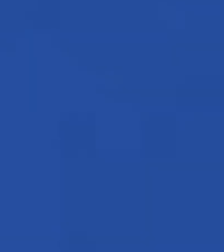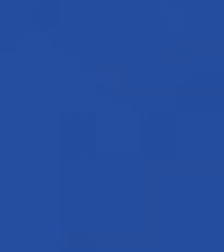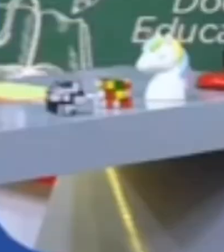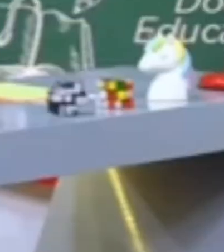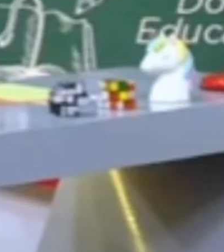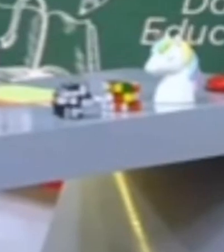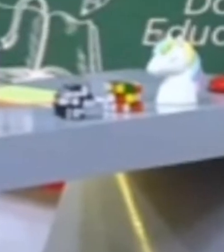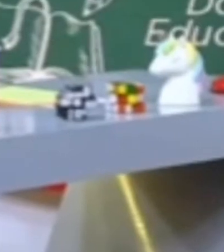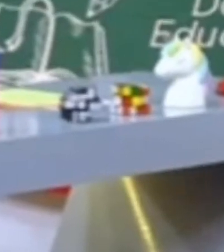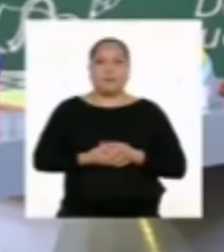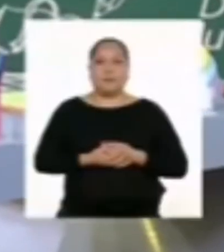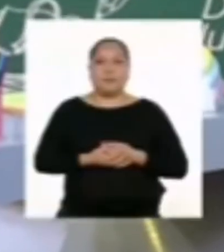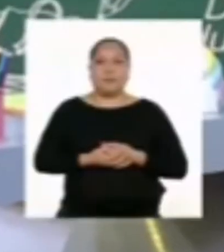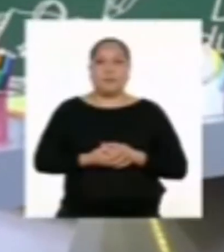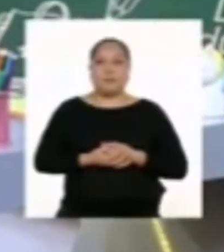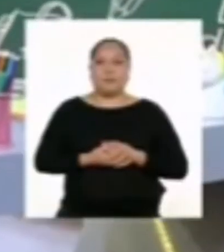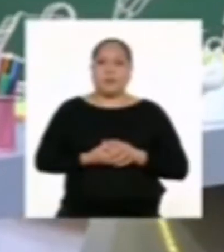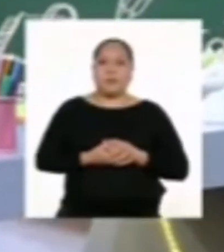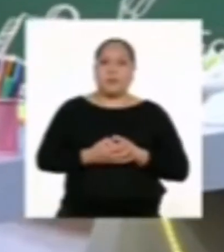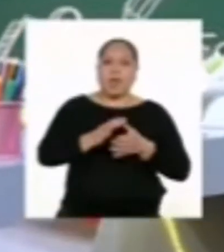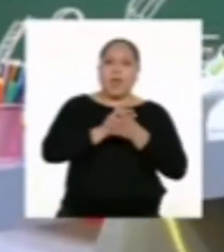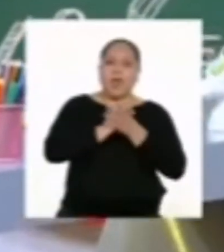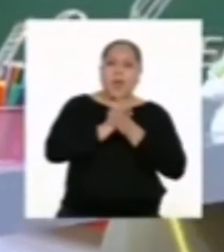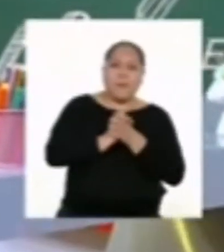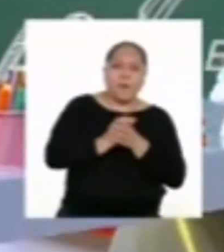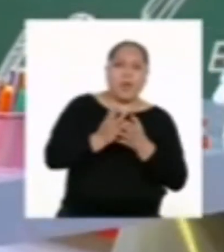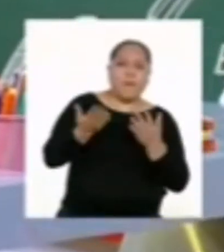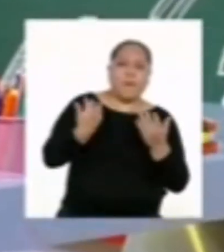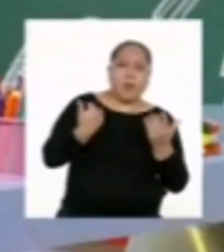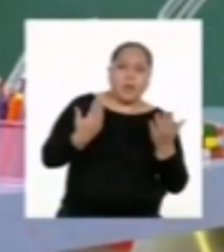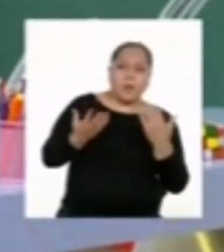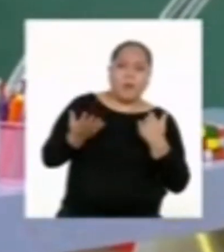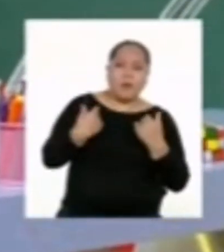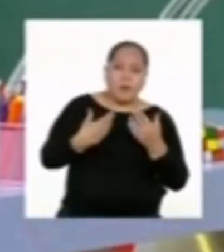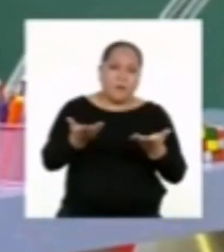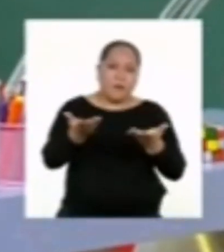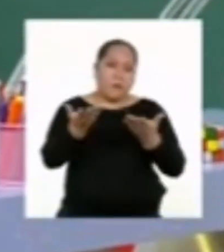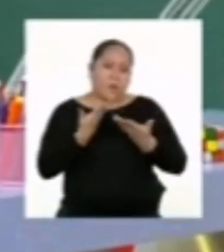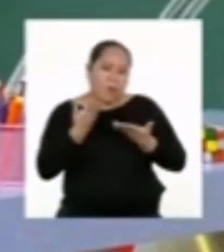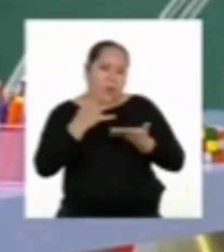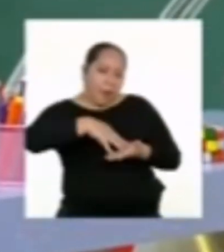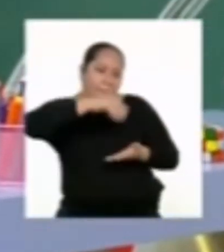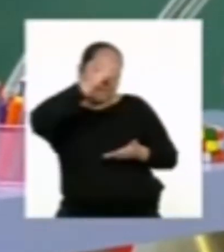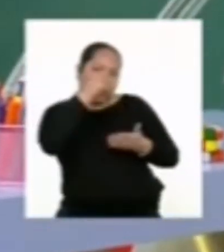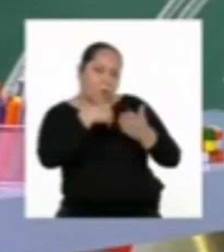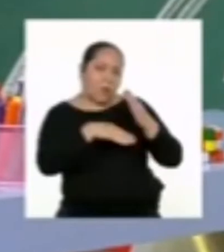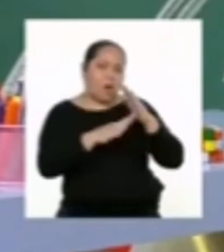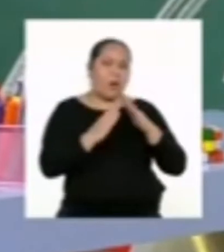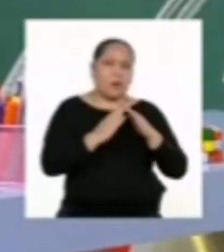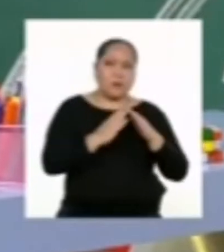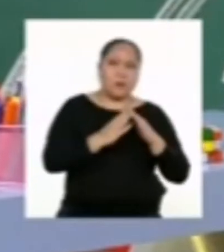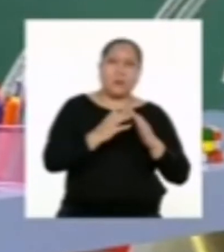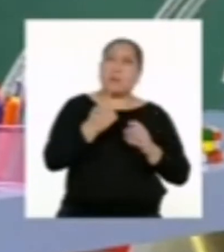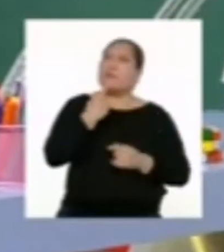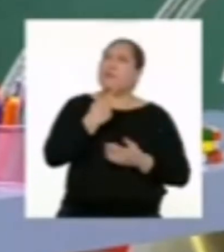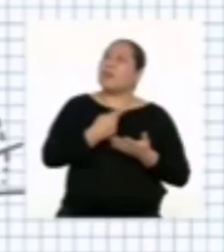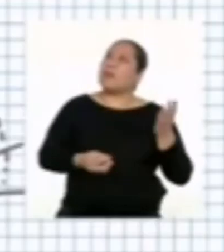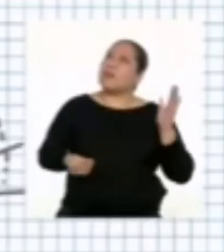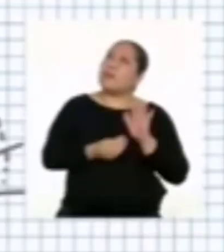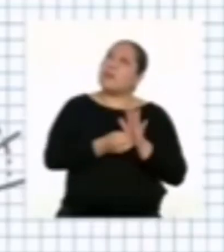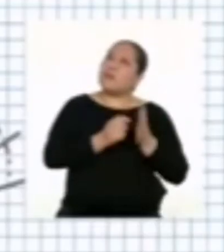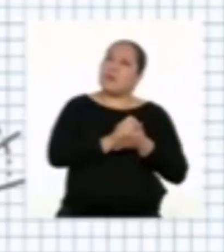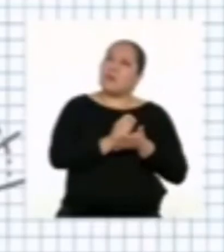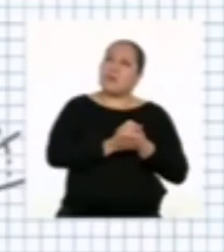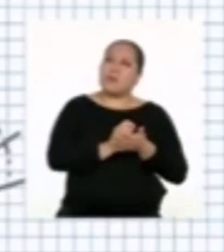Hola. Hola. Hola. Hola. Y bienvenida a Aprendo en Casa. ¿Qué más podría